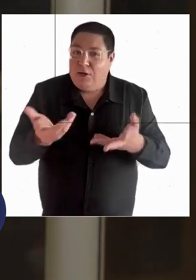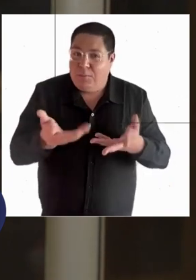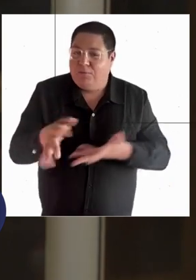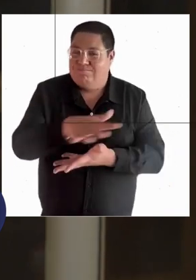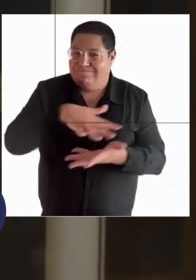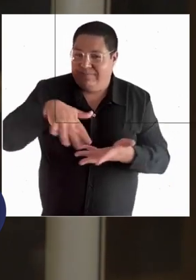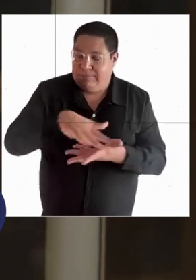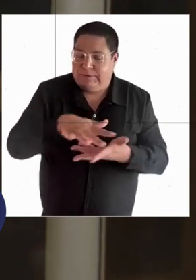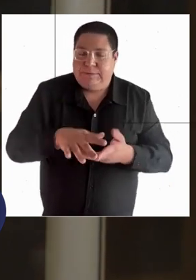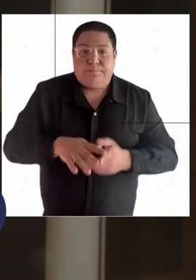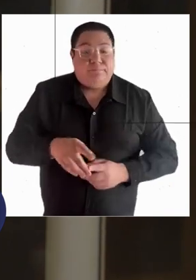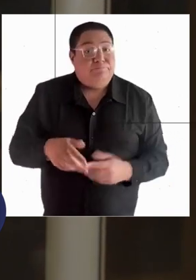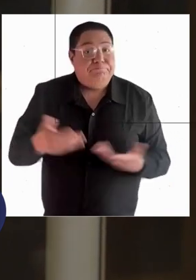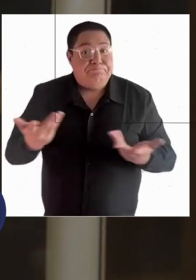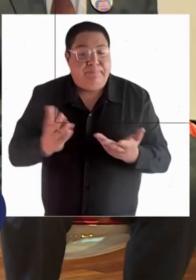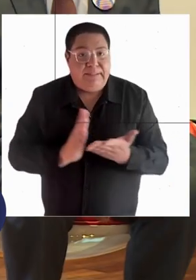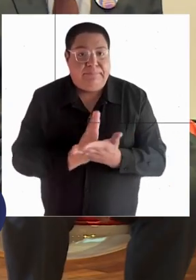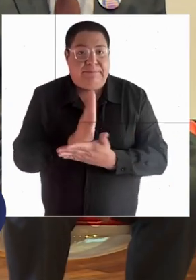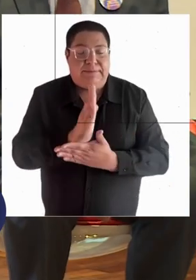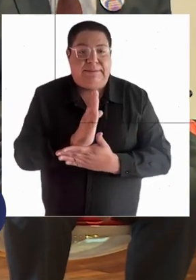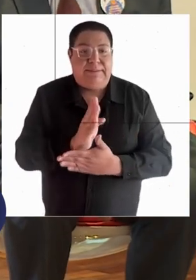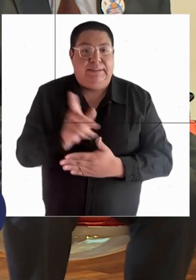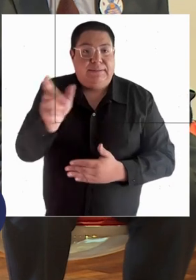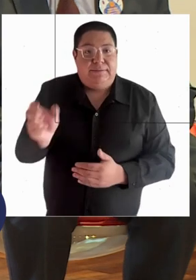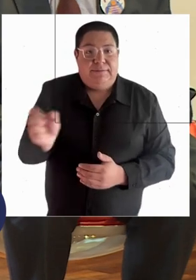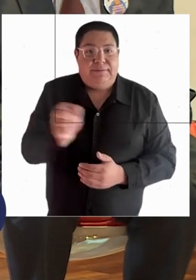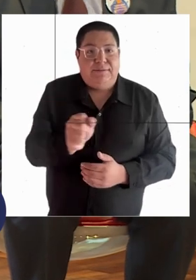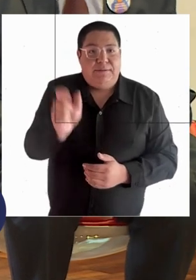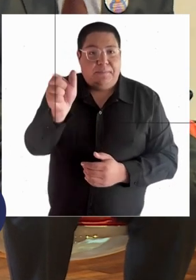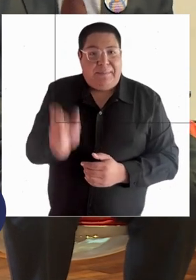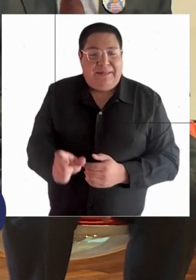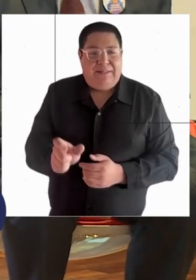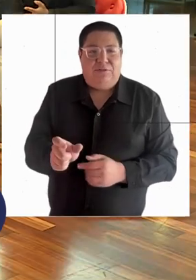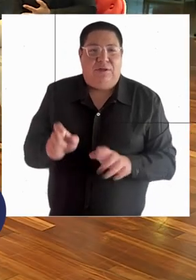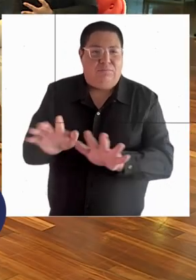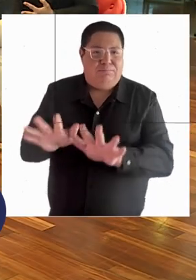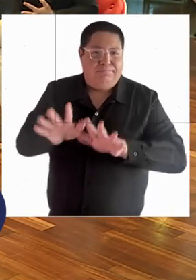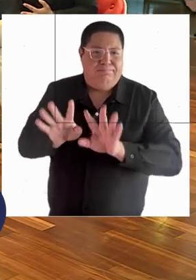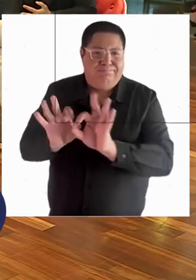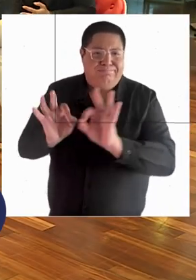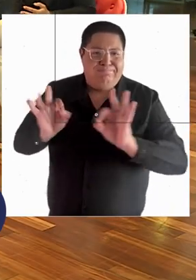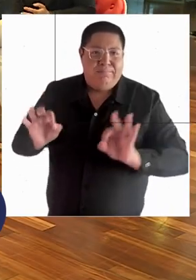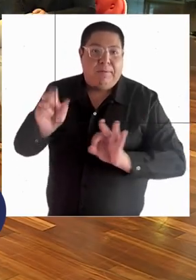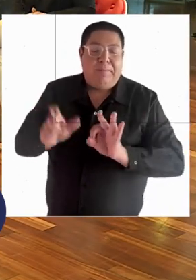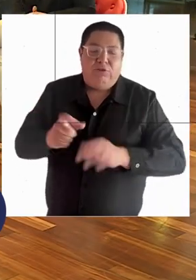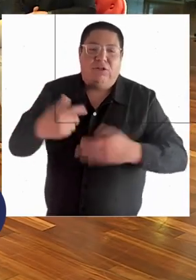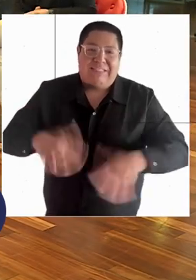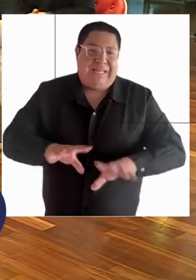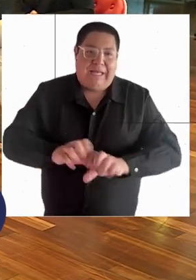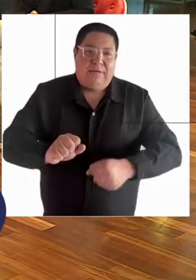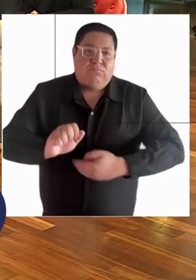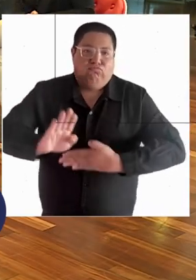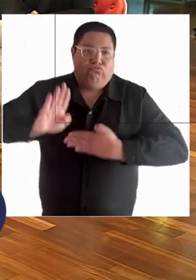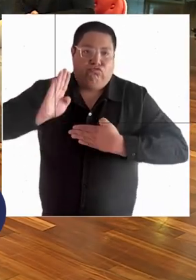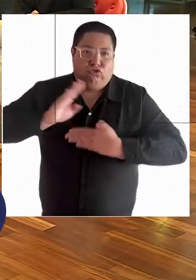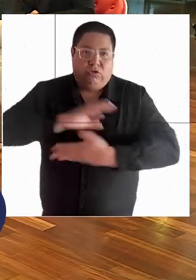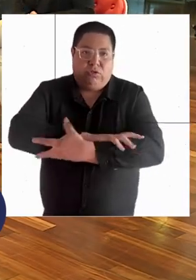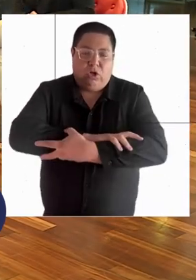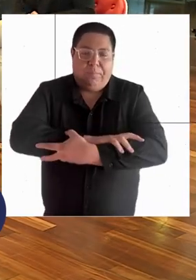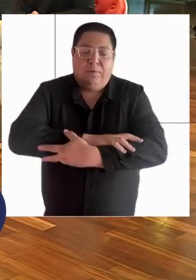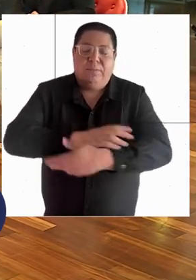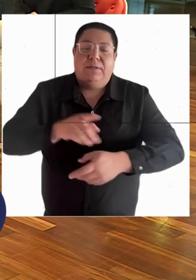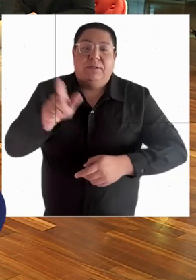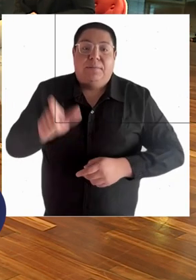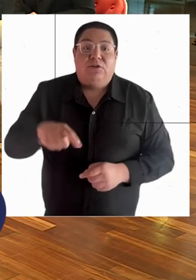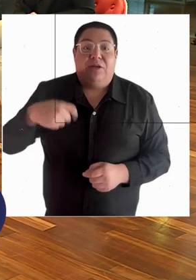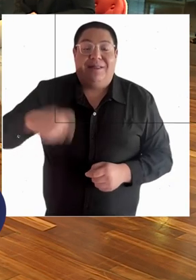integrante de la Comisión de Personas Mayores y Discapacidad, Carolina Rodríguez, jefa del Gabinete de